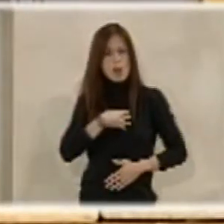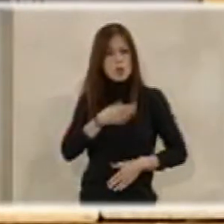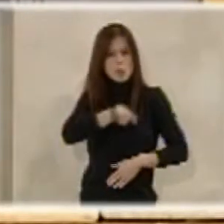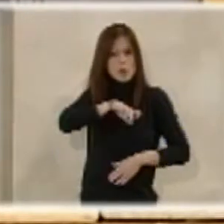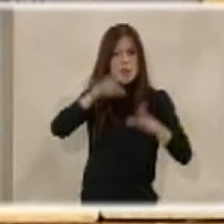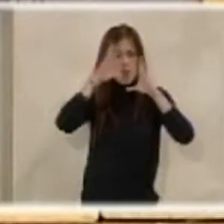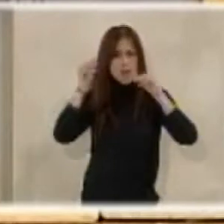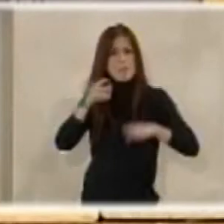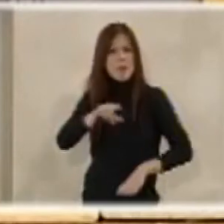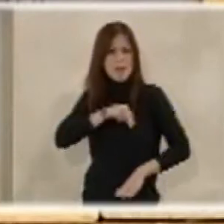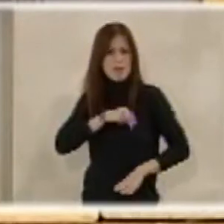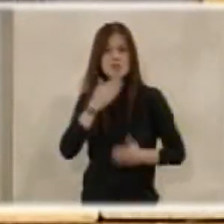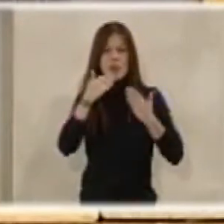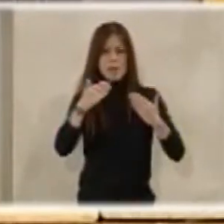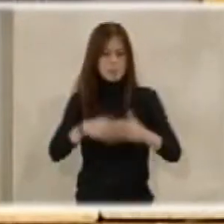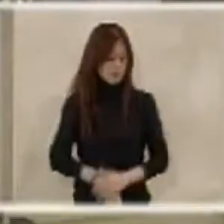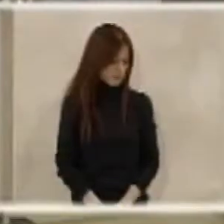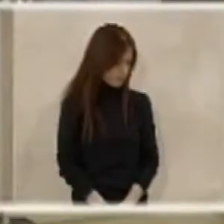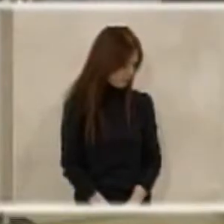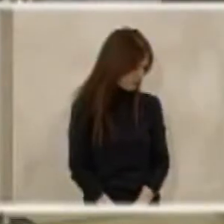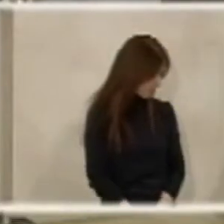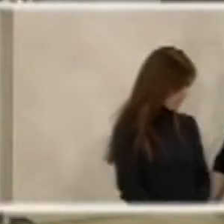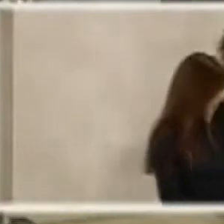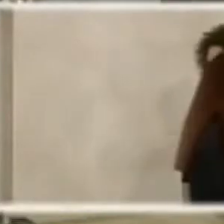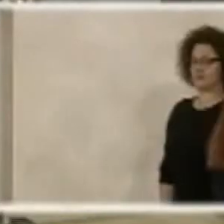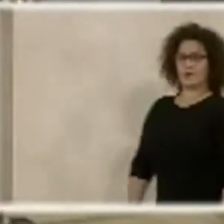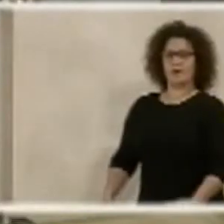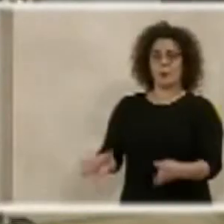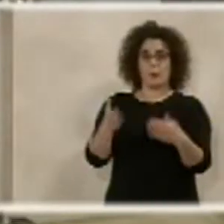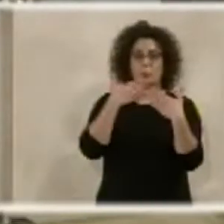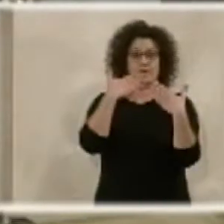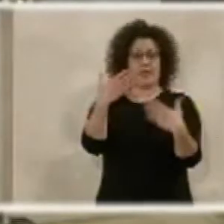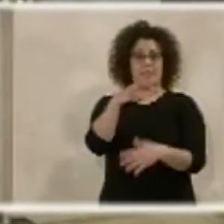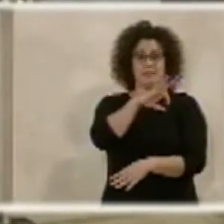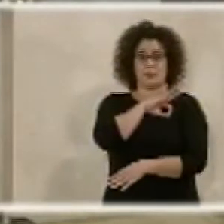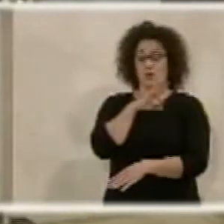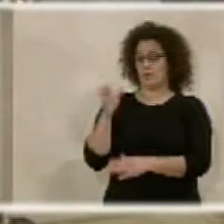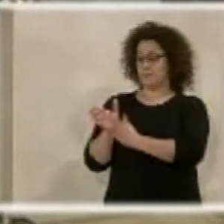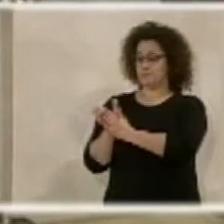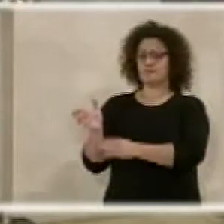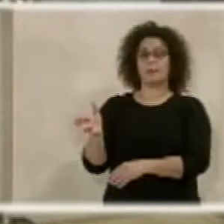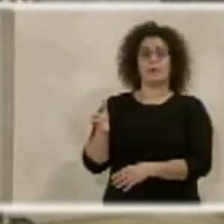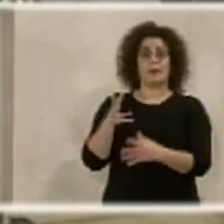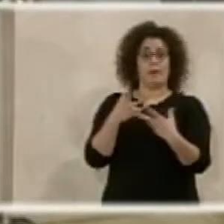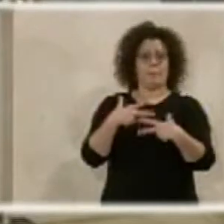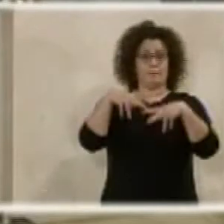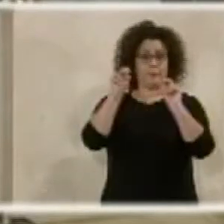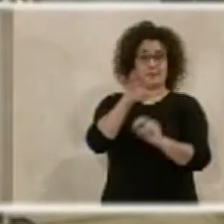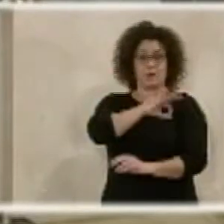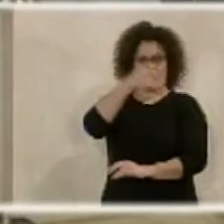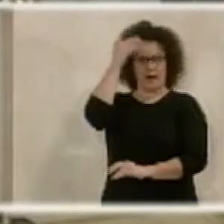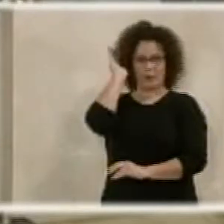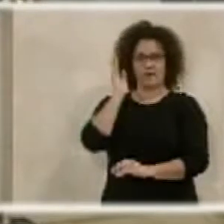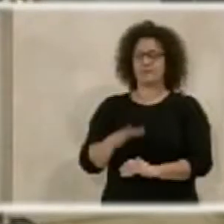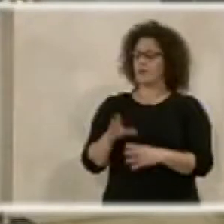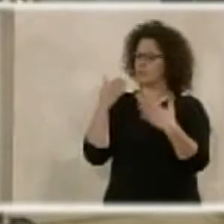Seguridad del Estado son ellos. Muchas gracias. Muchas gracias, señor Guzmán. Pues por concluir, señor Cazorla. Sí, muchas gracias,